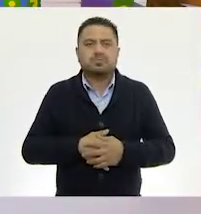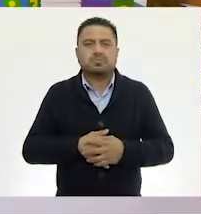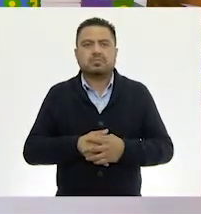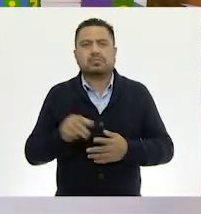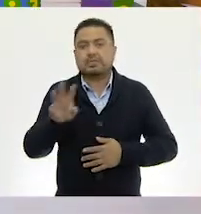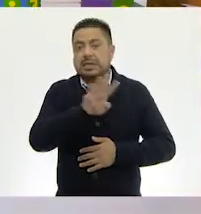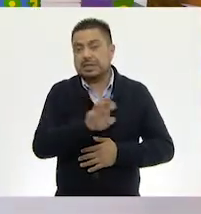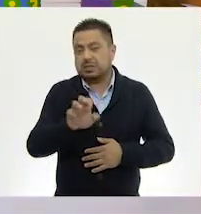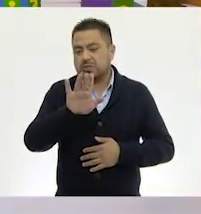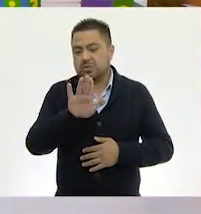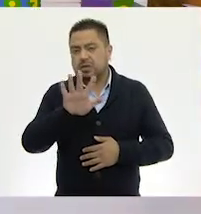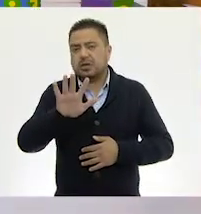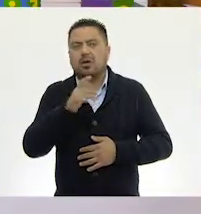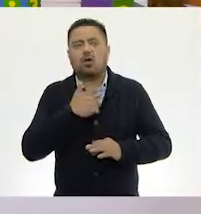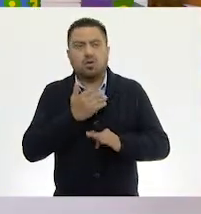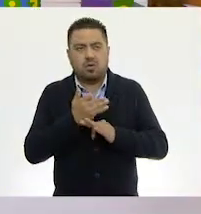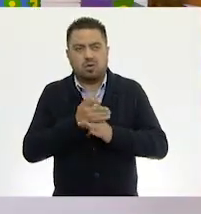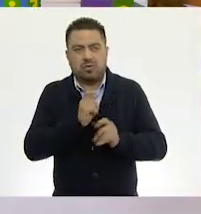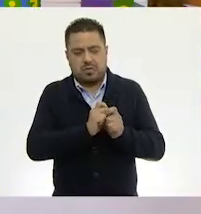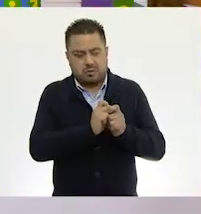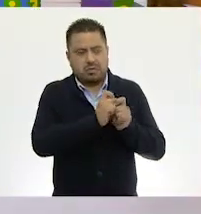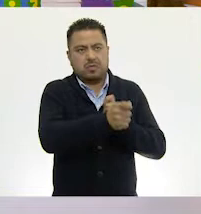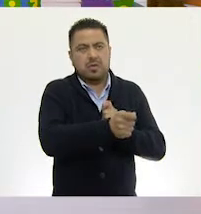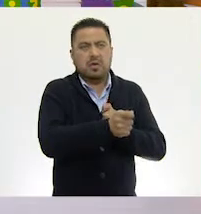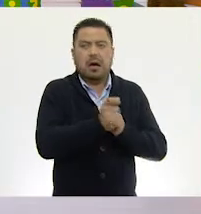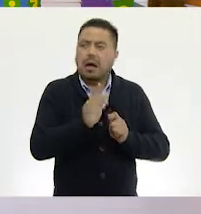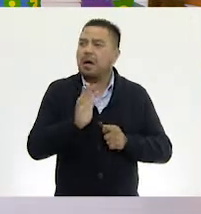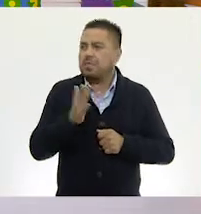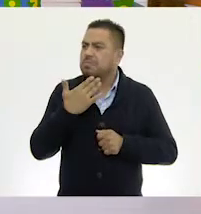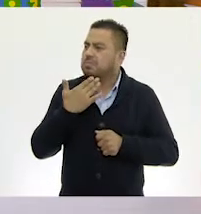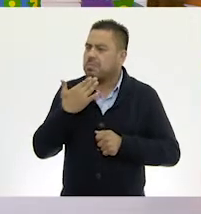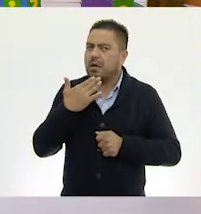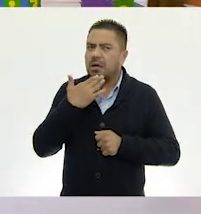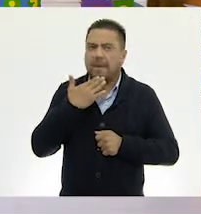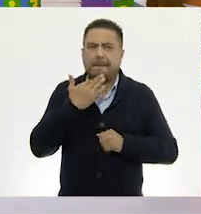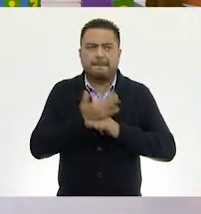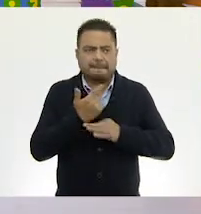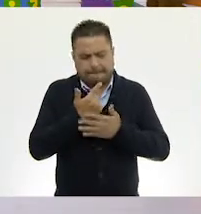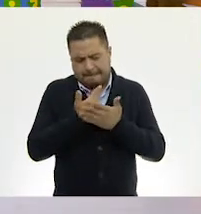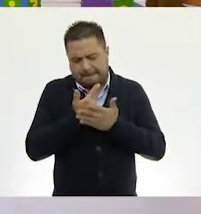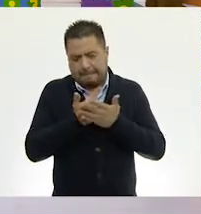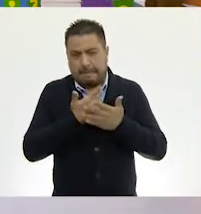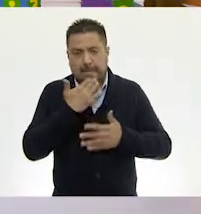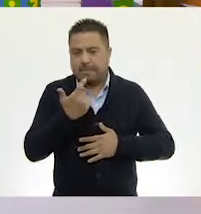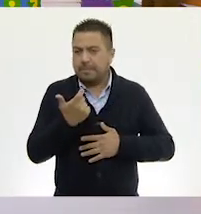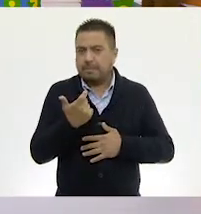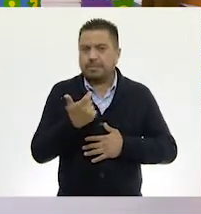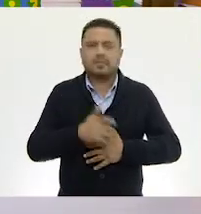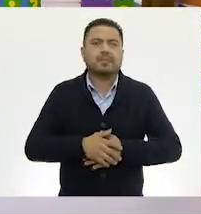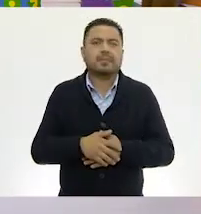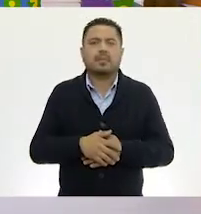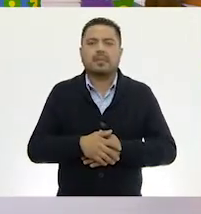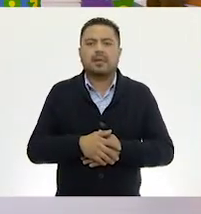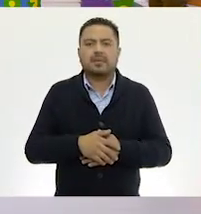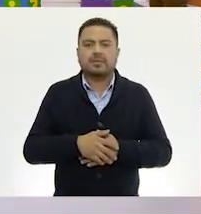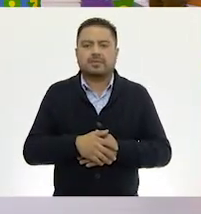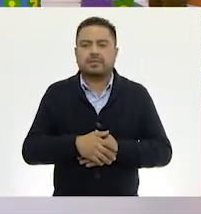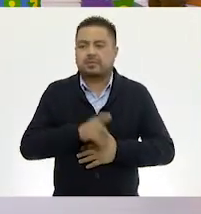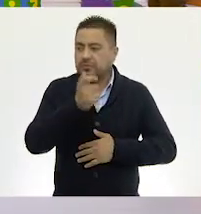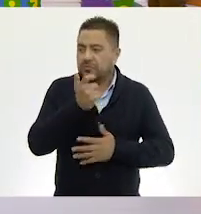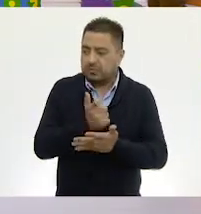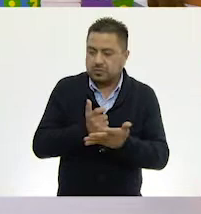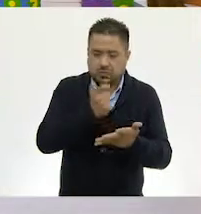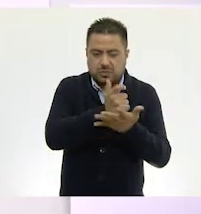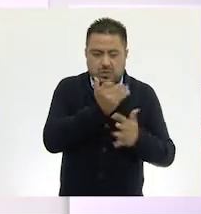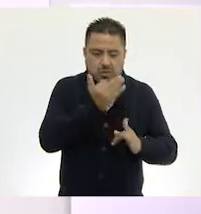Cincuenta y y cinco. voy a dar, entonces... Muy bien. Déjame contar bien mi dinero. Te voy a dar la cantidad